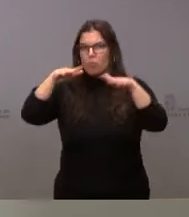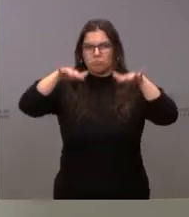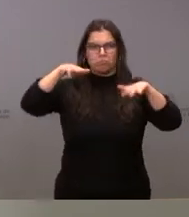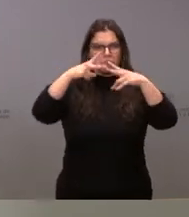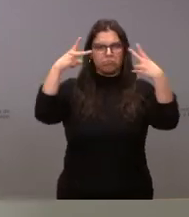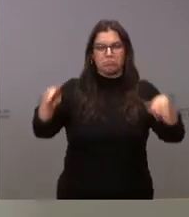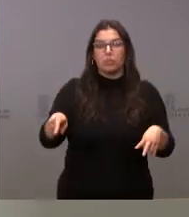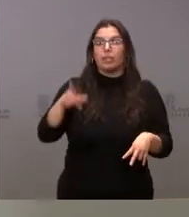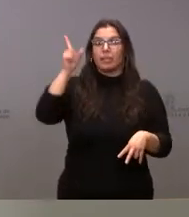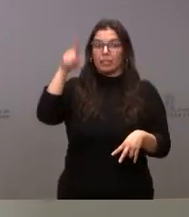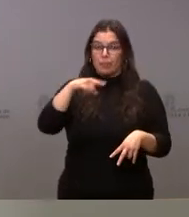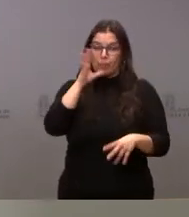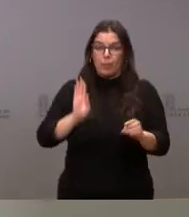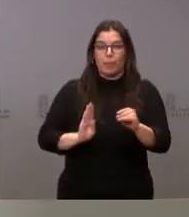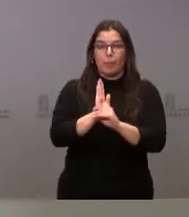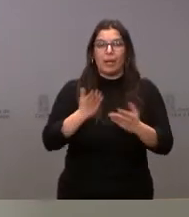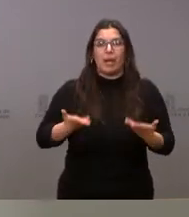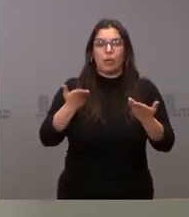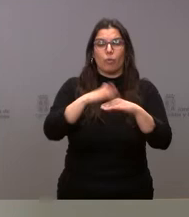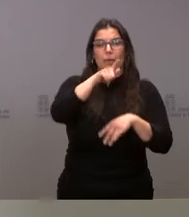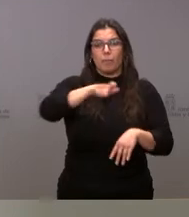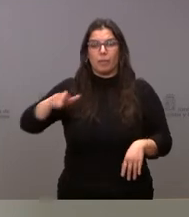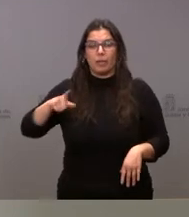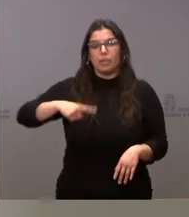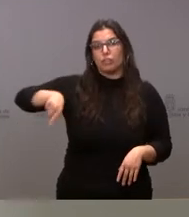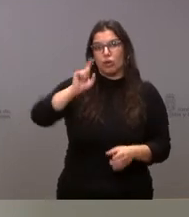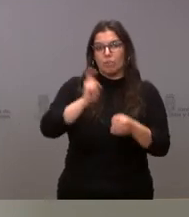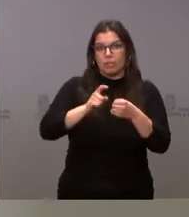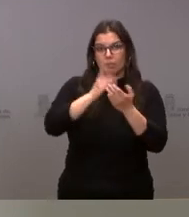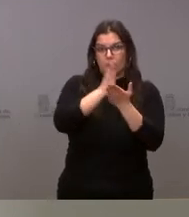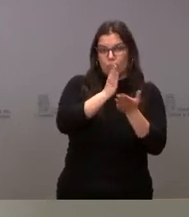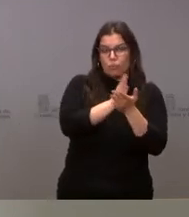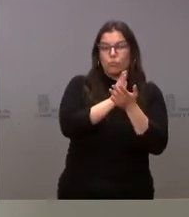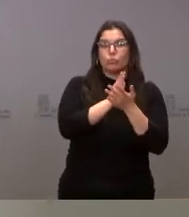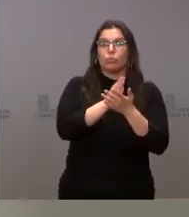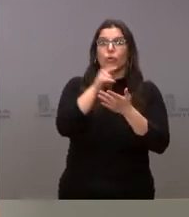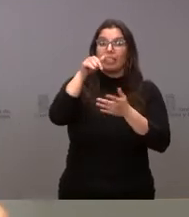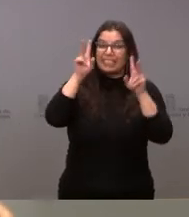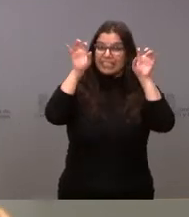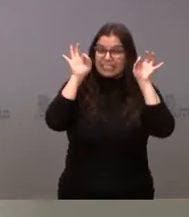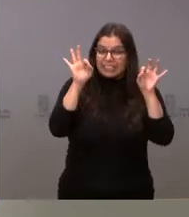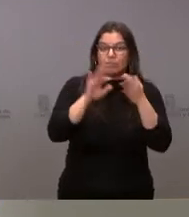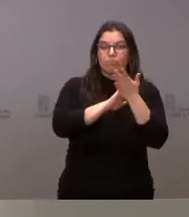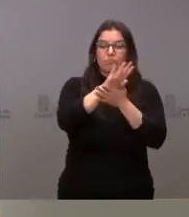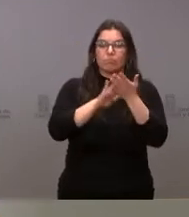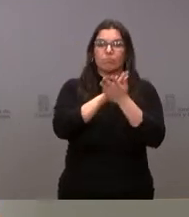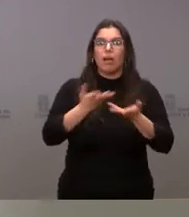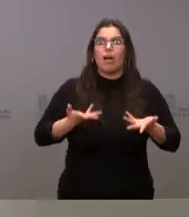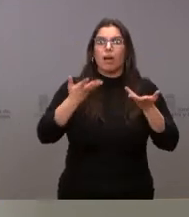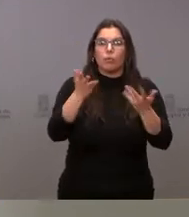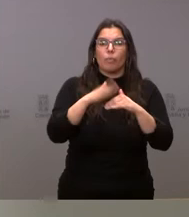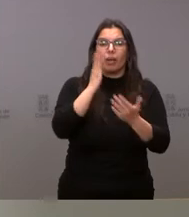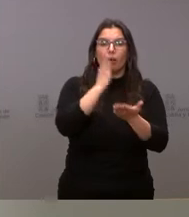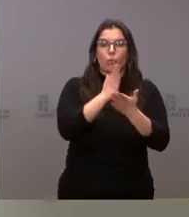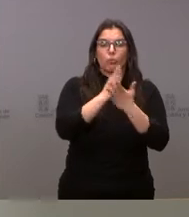por las becas y ayudas a las personas que cursan sus estudios. Hoy hablamos de la resolución de ayudas para el curso de